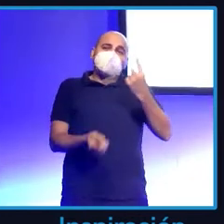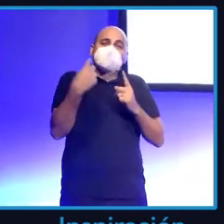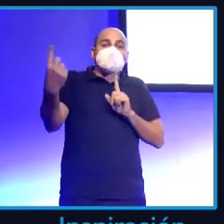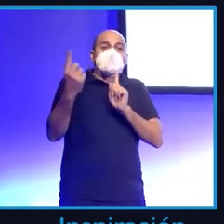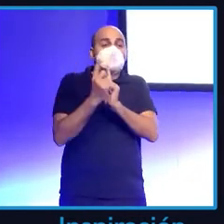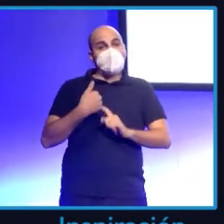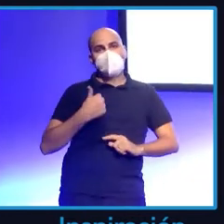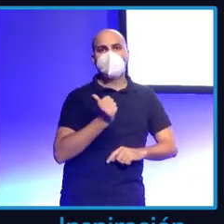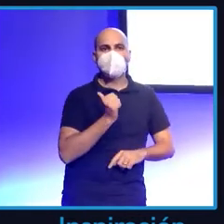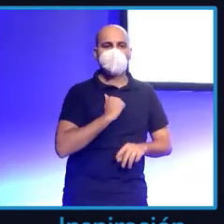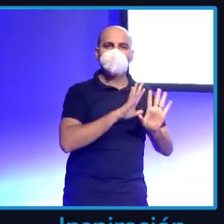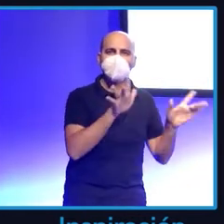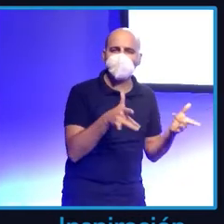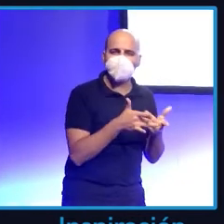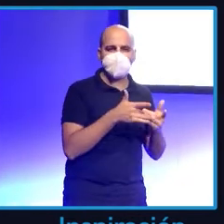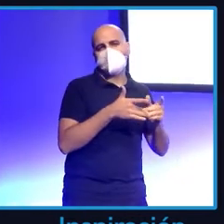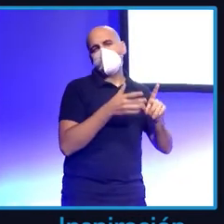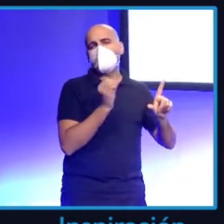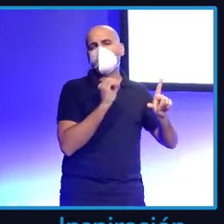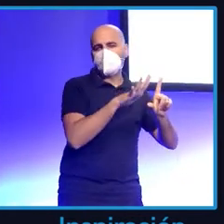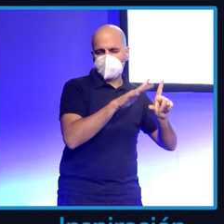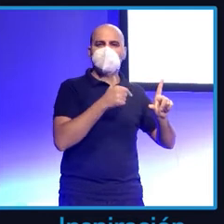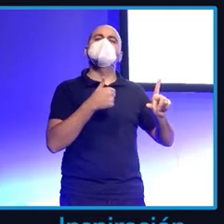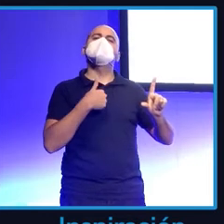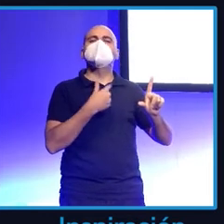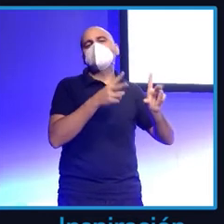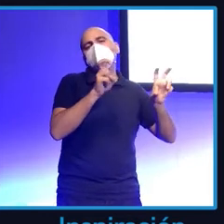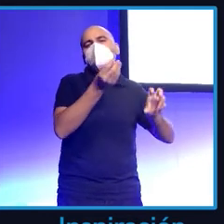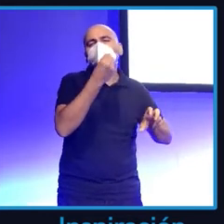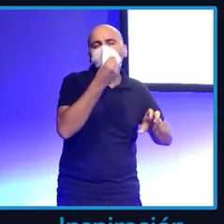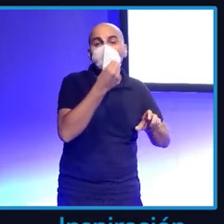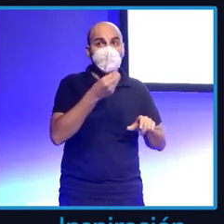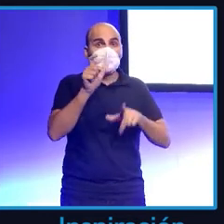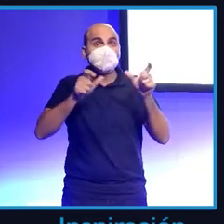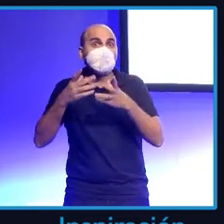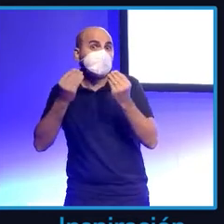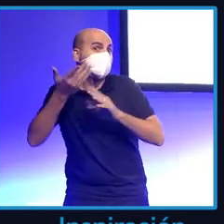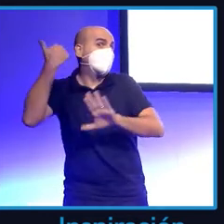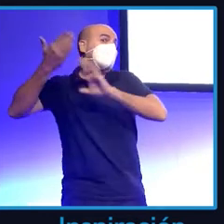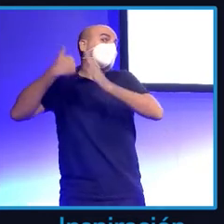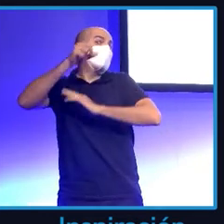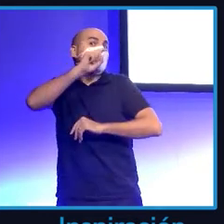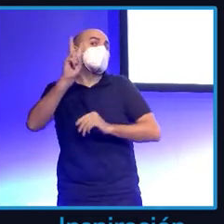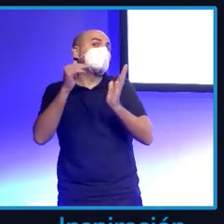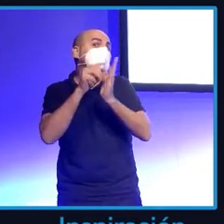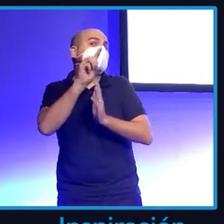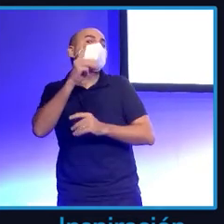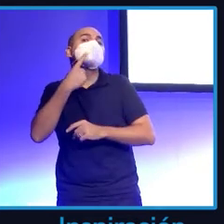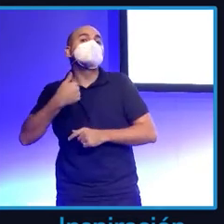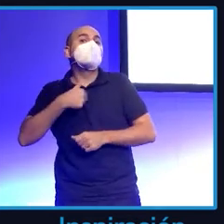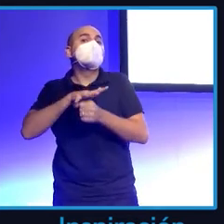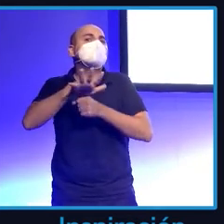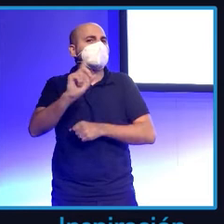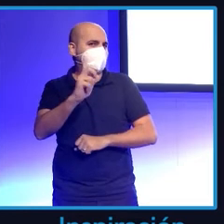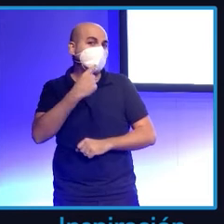nutrición y de otras pócimas. Y empezaron a llamarme la bloguera. No se hablaba de influencers en el año 2013, era la bloguera. Y